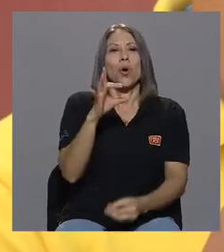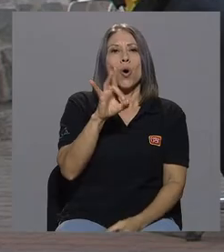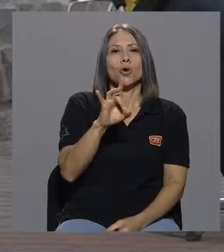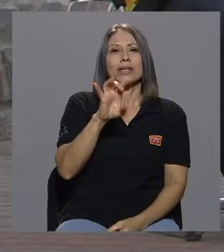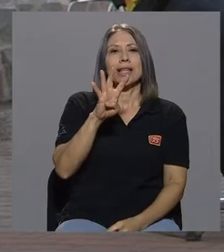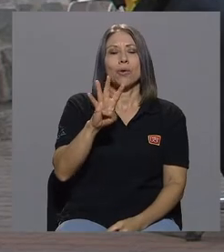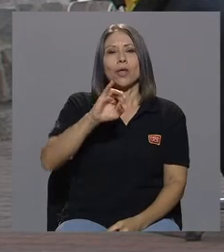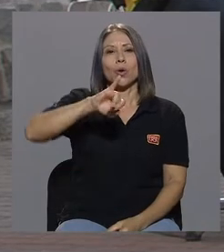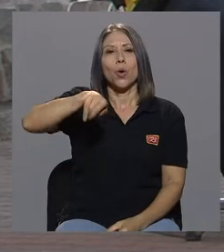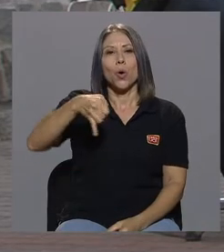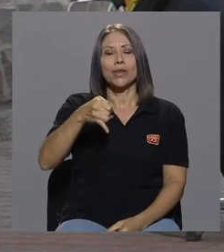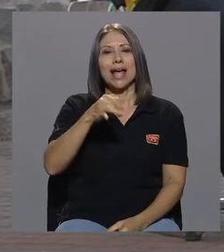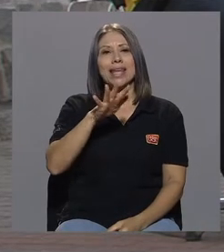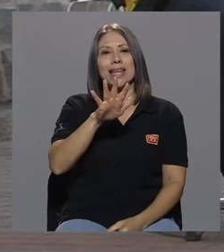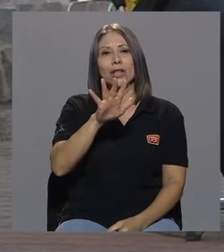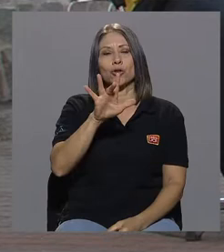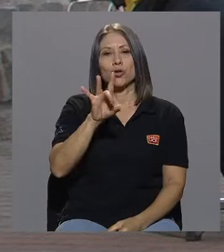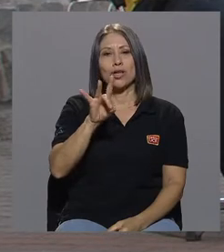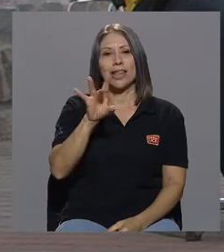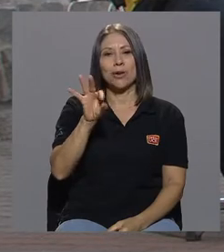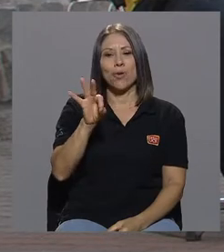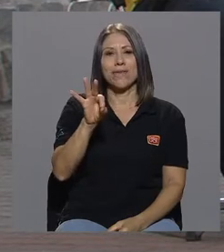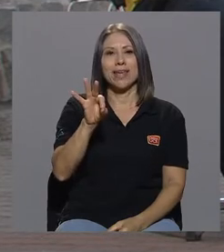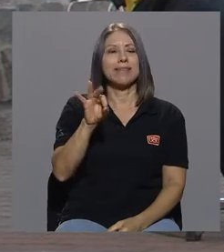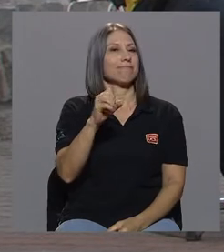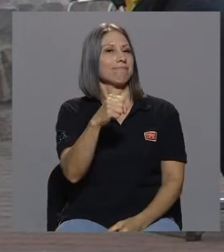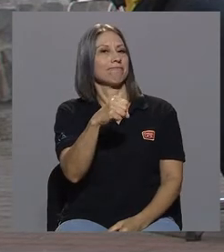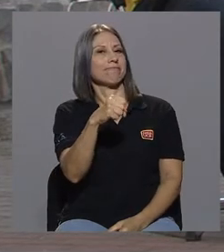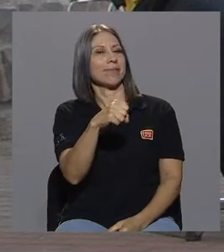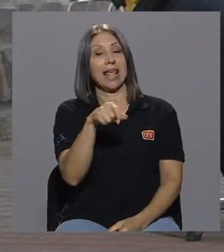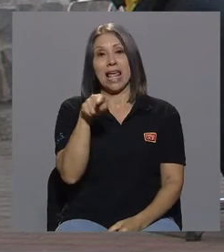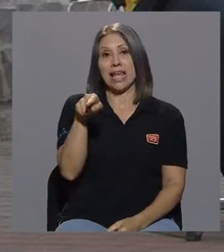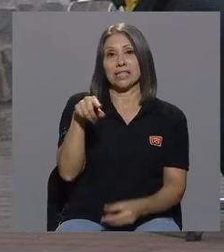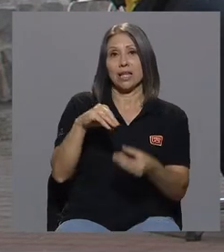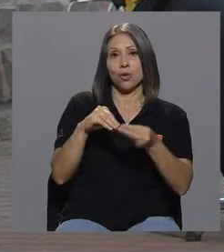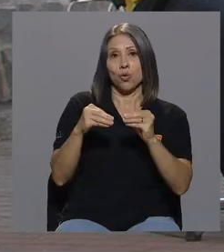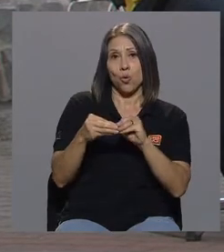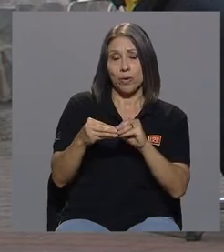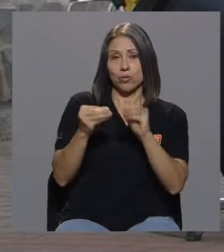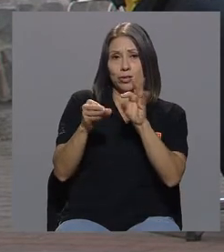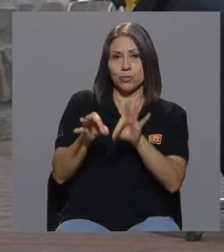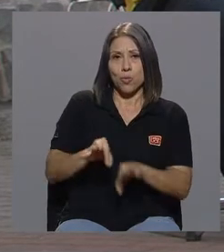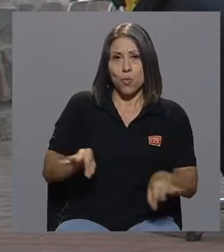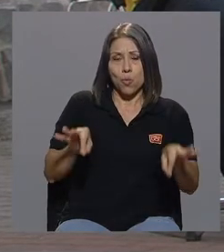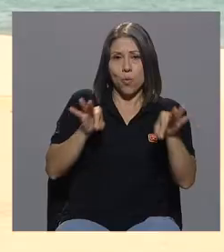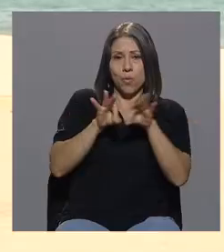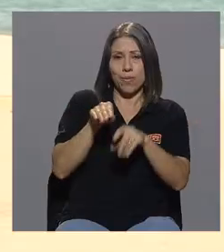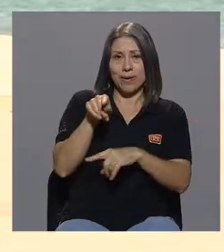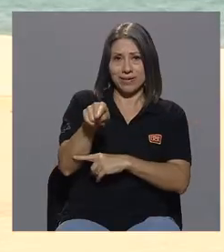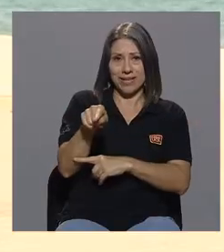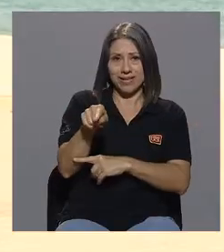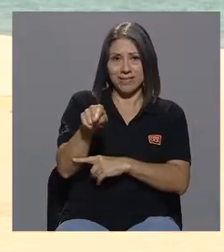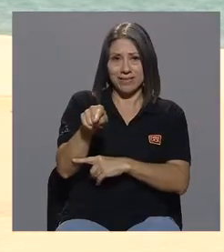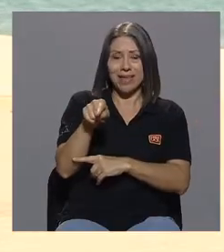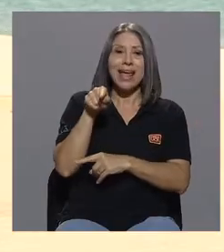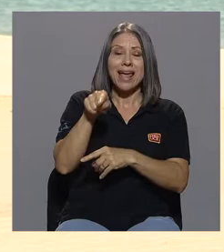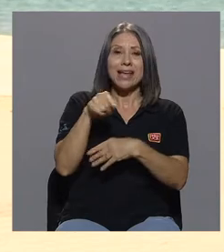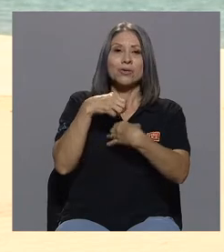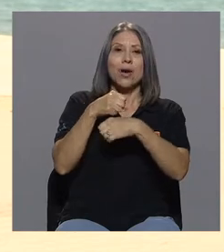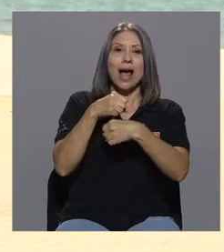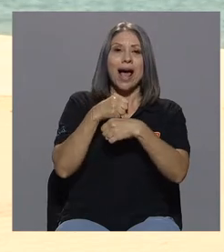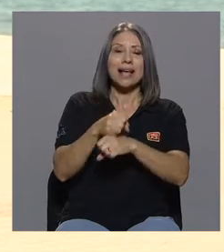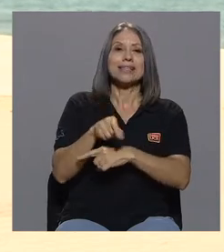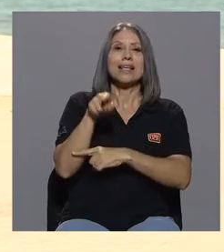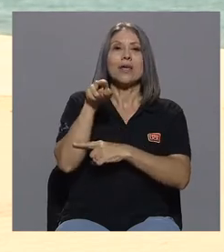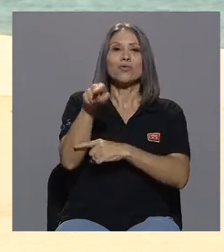8884J589. Así es. Ese número para usted es muy importante porque eso hace que usted haga un